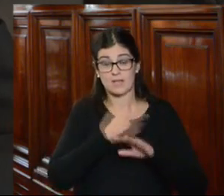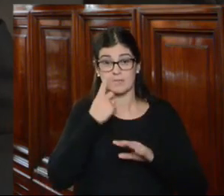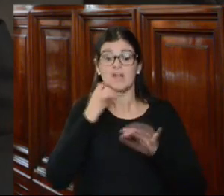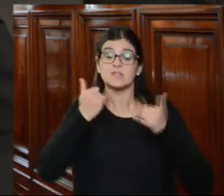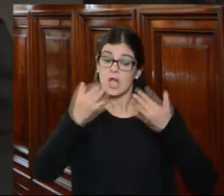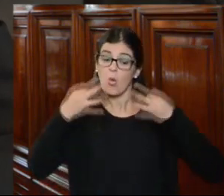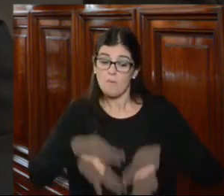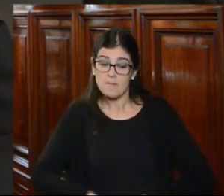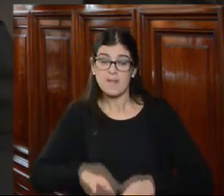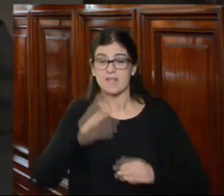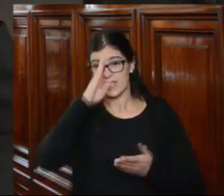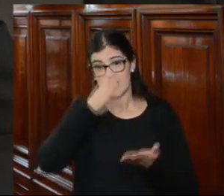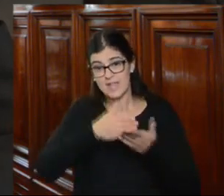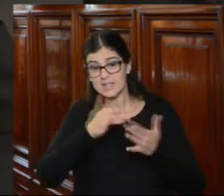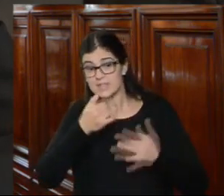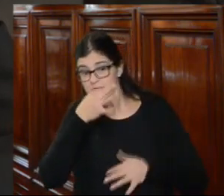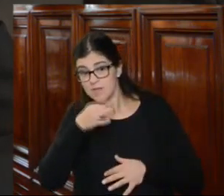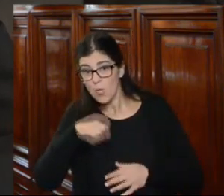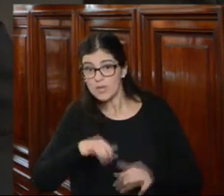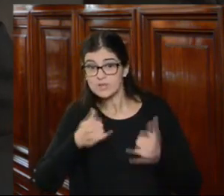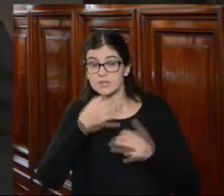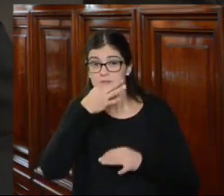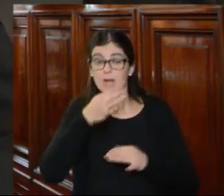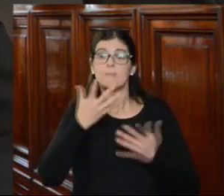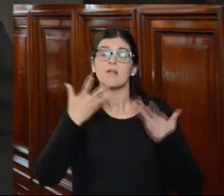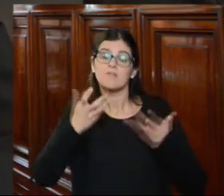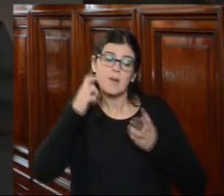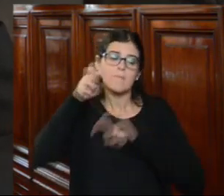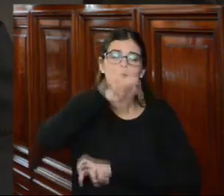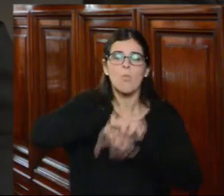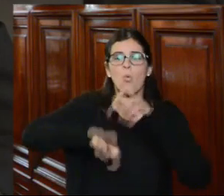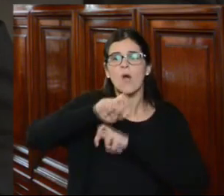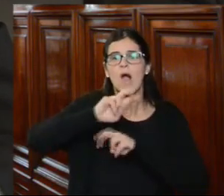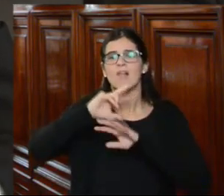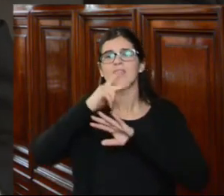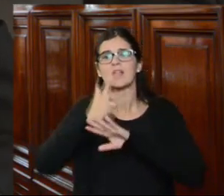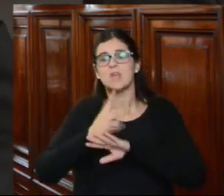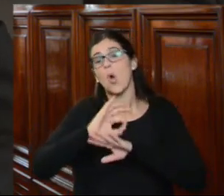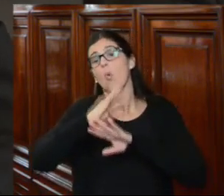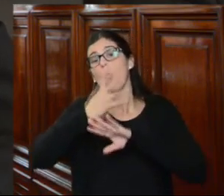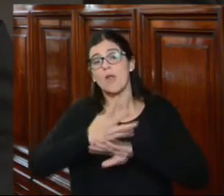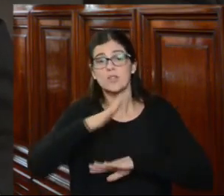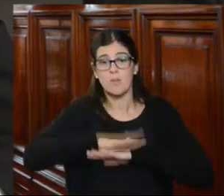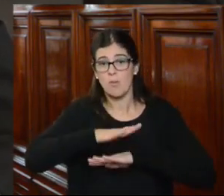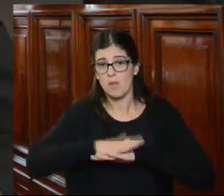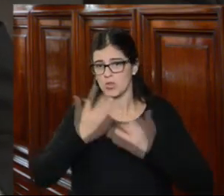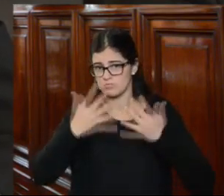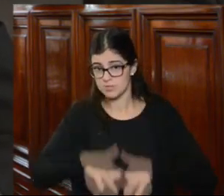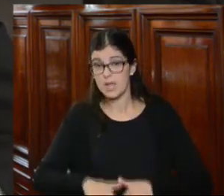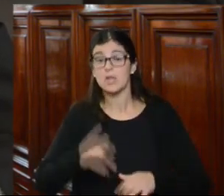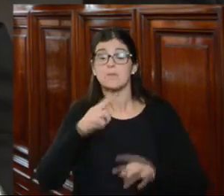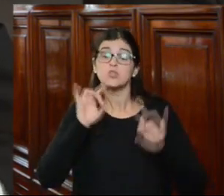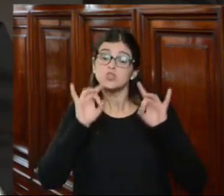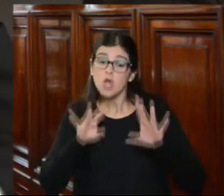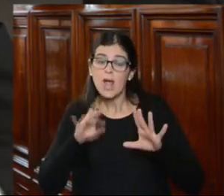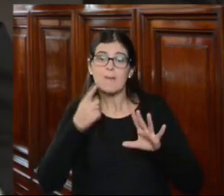cumplimiento a la sentencia por supuesto y no estamos pretendiendo buscar una tercera o una cuarta instancia sino simplemente